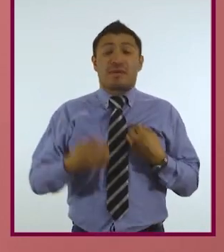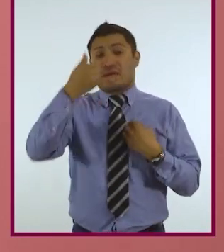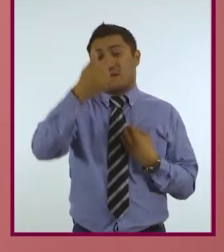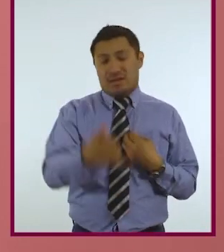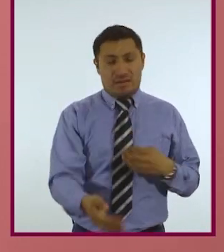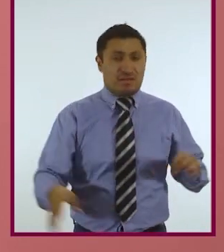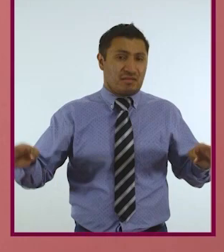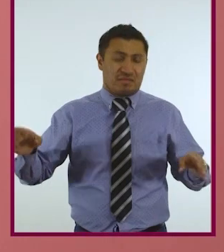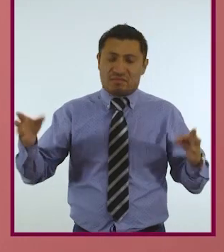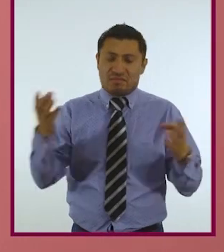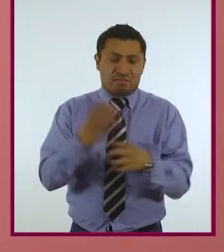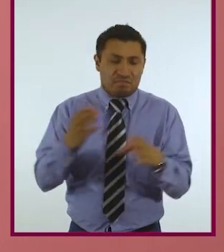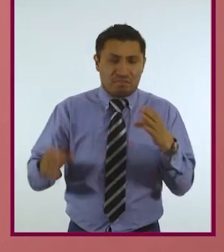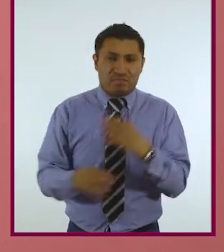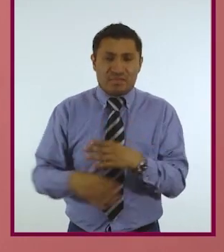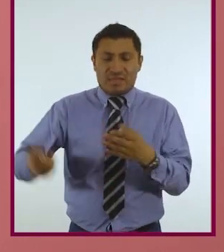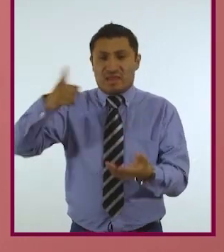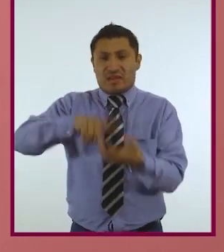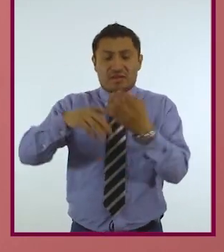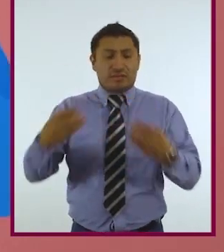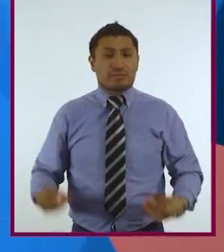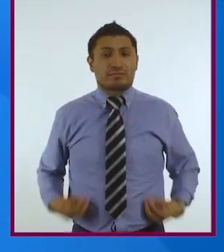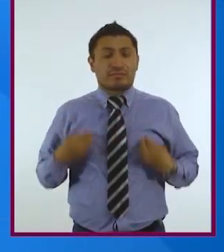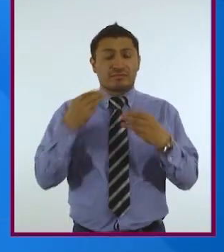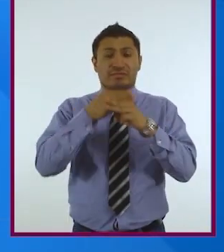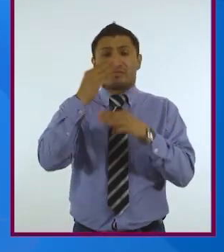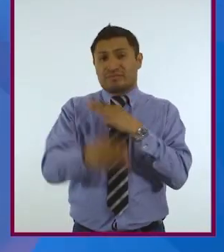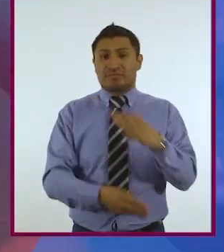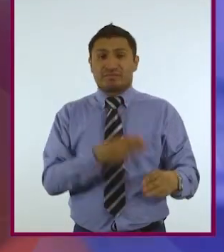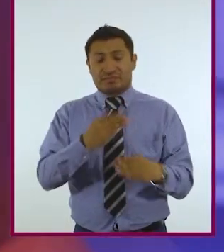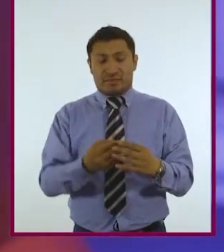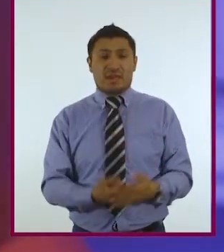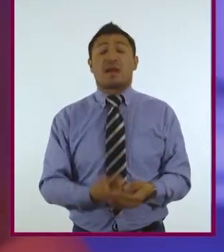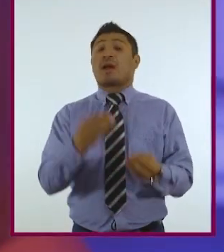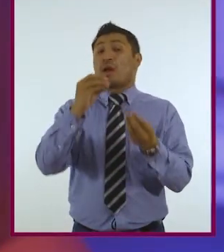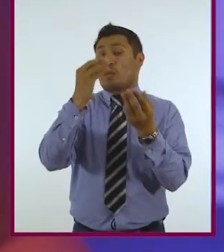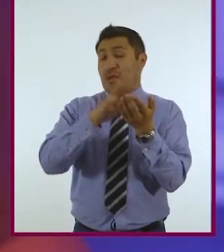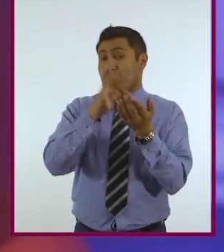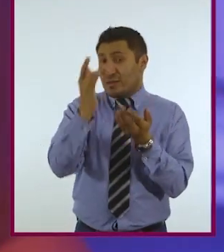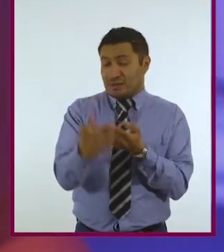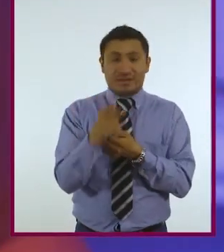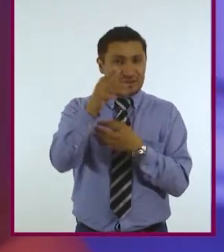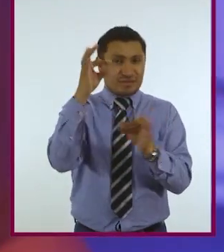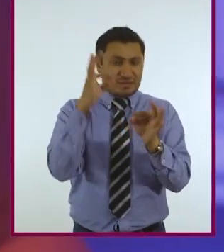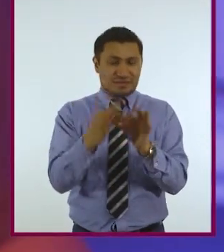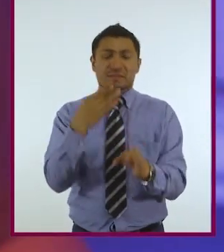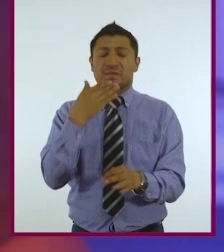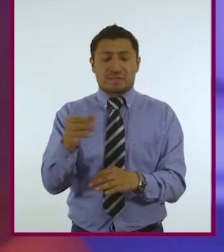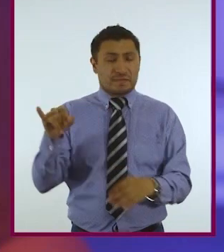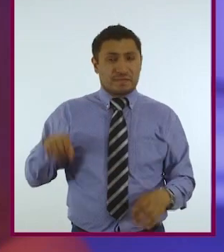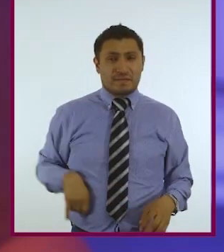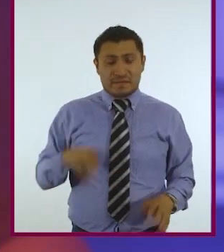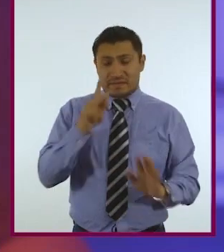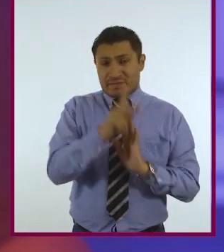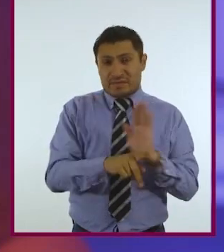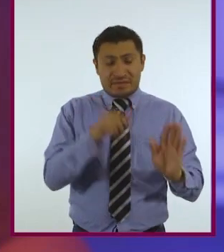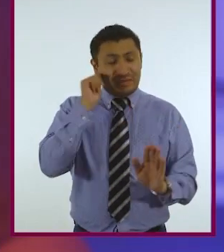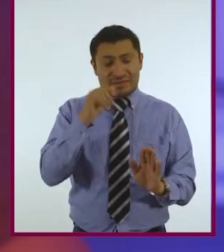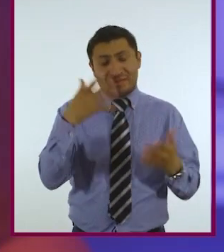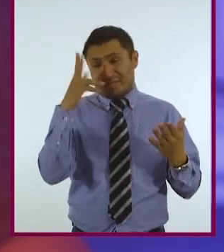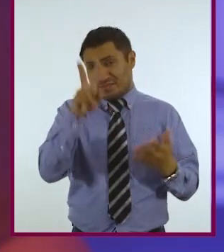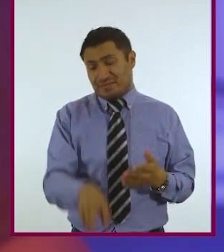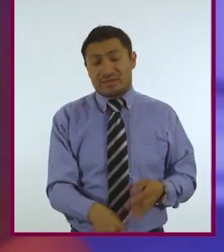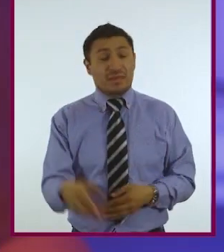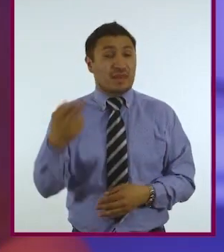disciplinas que tienen que ver con la vida en el planeta. Muchas gracias, Donovan. Puntual y muy interesante tu reportaje, como siempre.